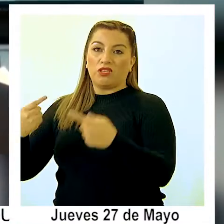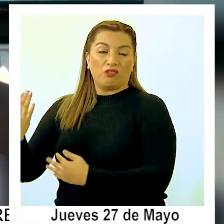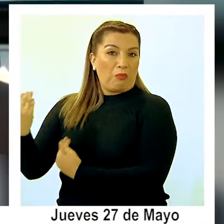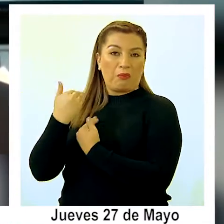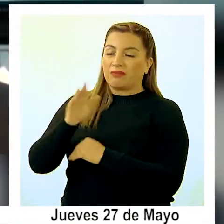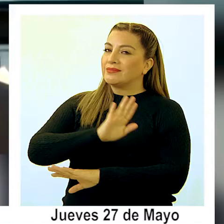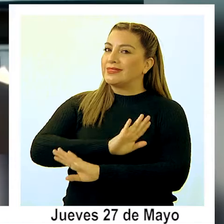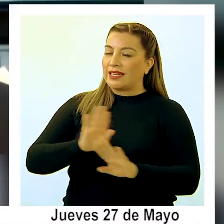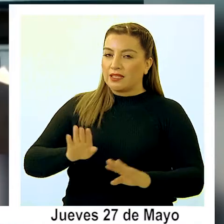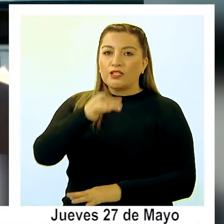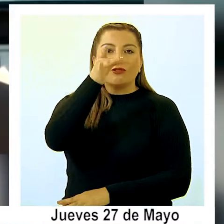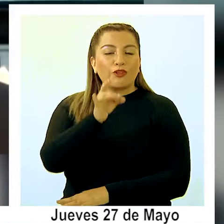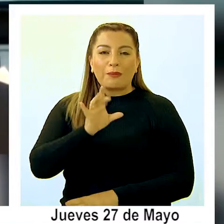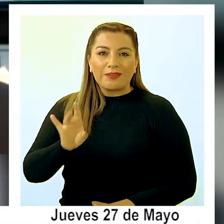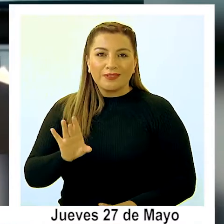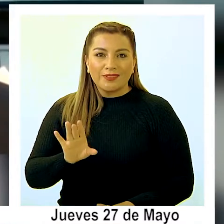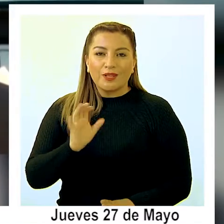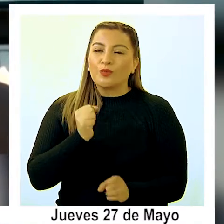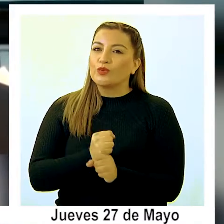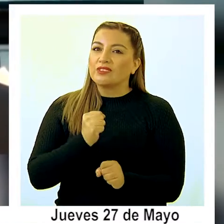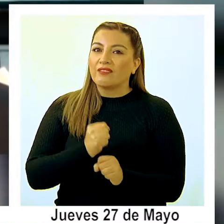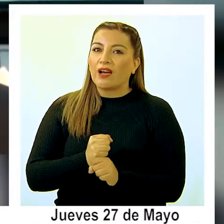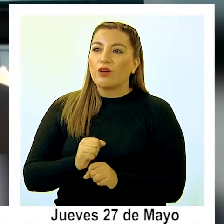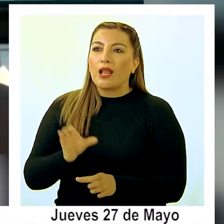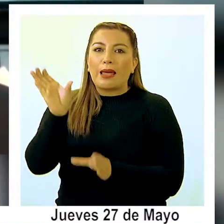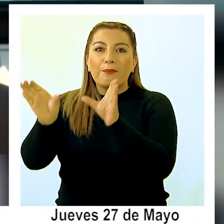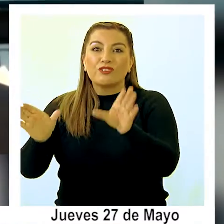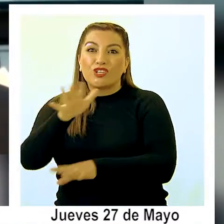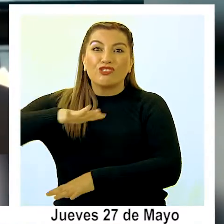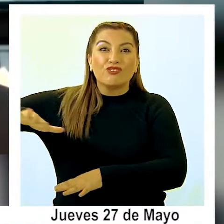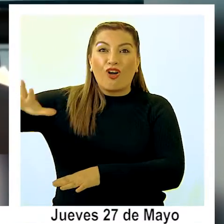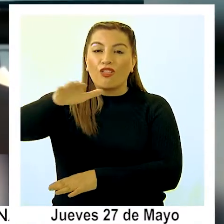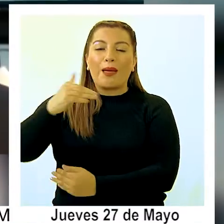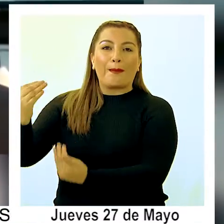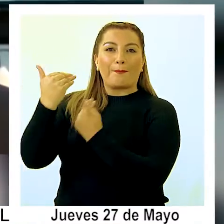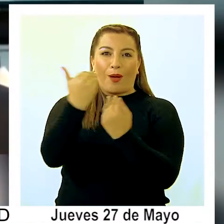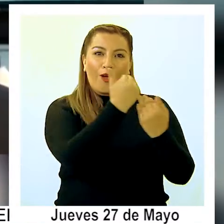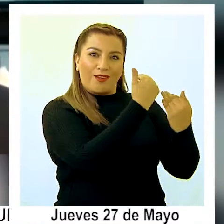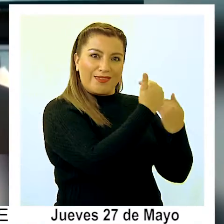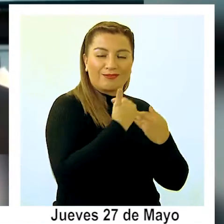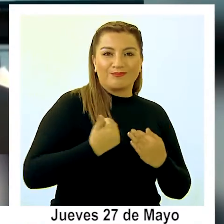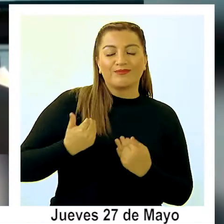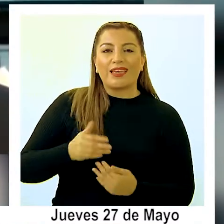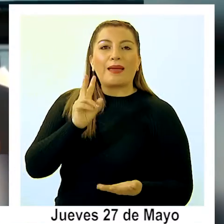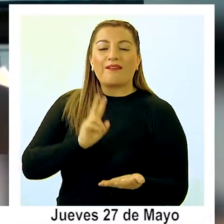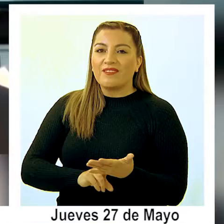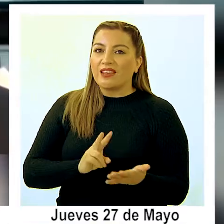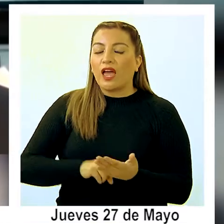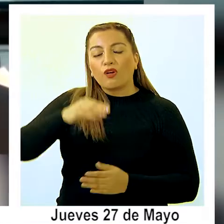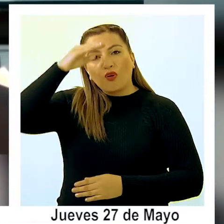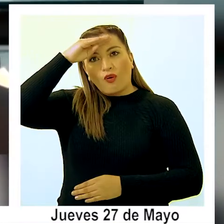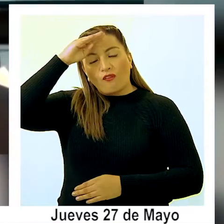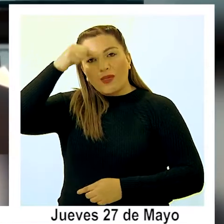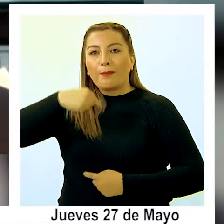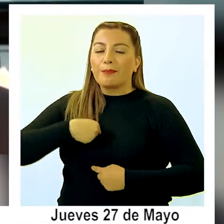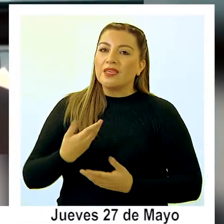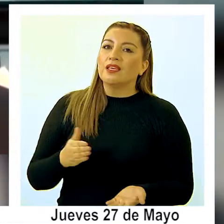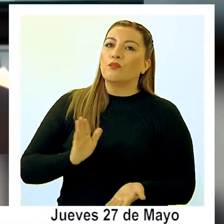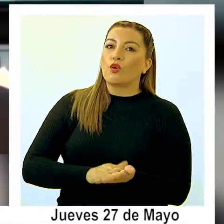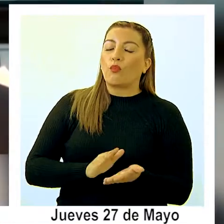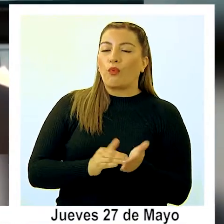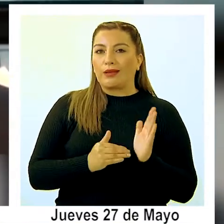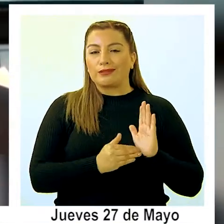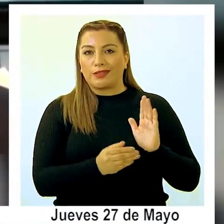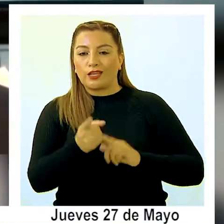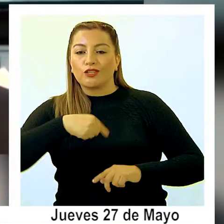Entonces, esto solamente es muestra del apoyo de la gente, de que la gente realmente confía en la propuesta